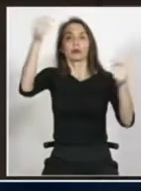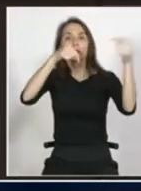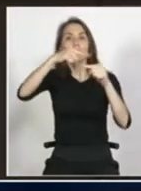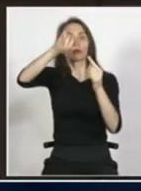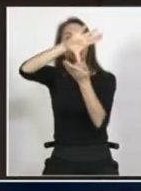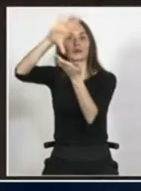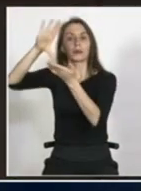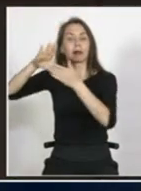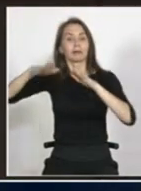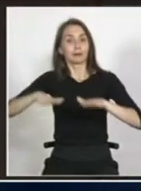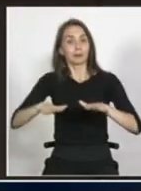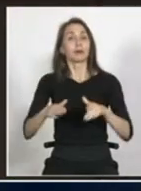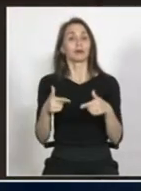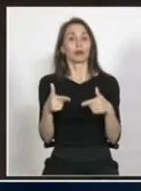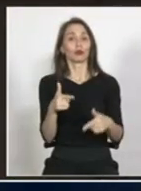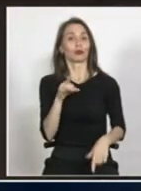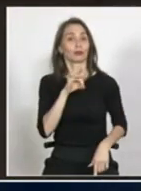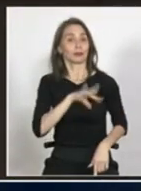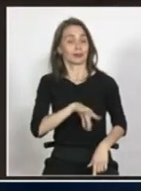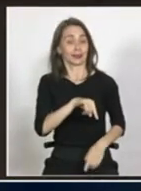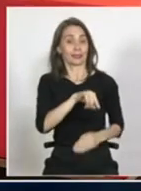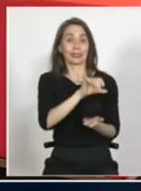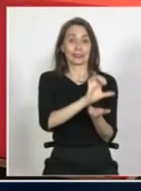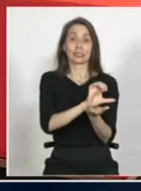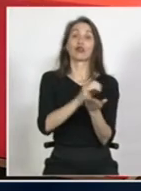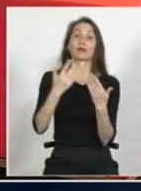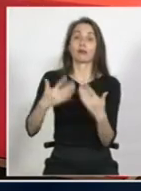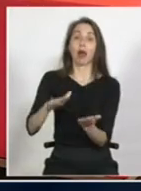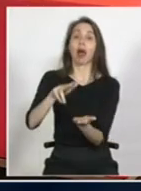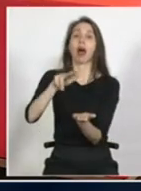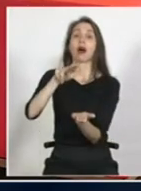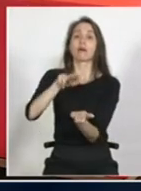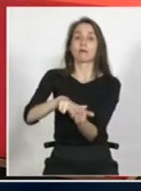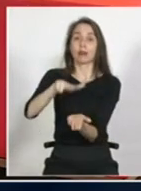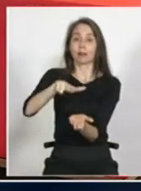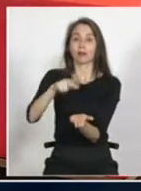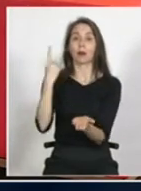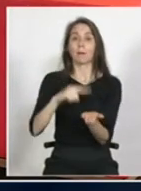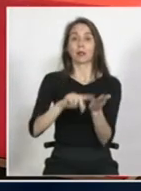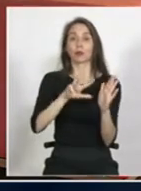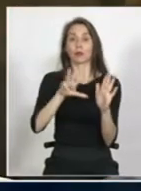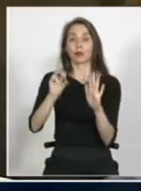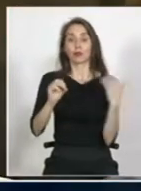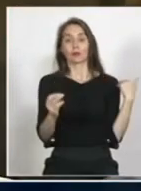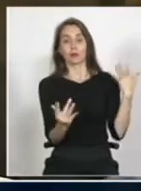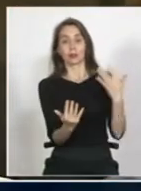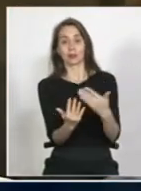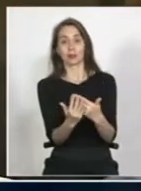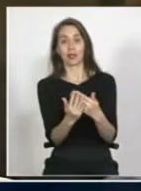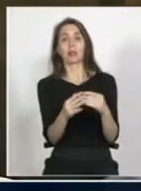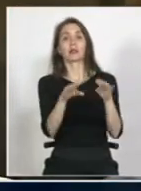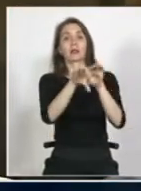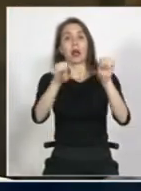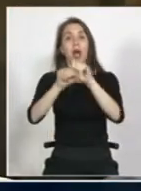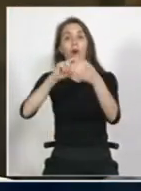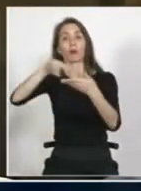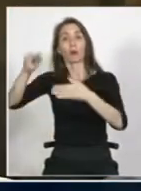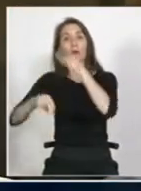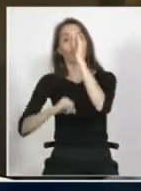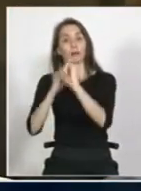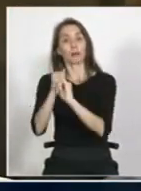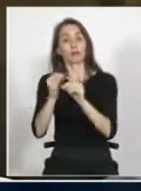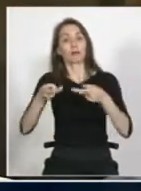Afortunadamente el Estado de Chile ratificó, desde el año 90 en adelante, tratados internacionales de derechos